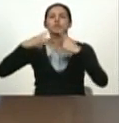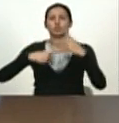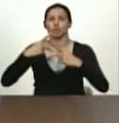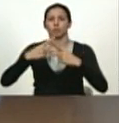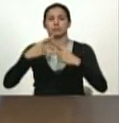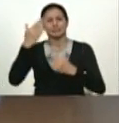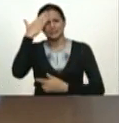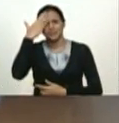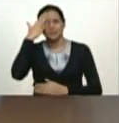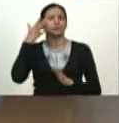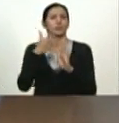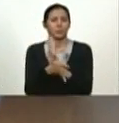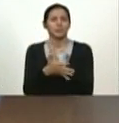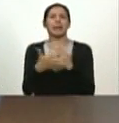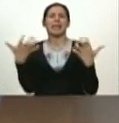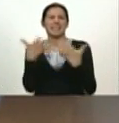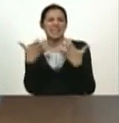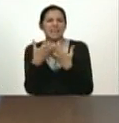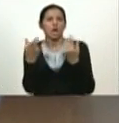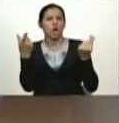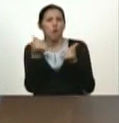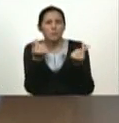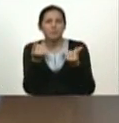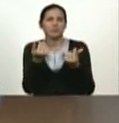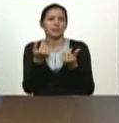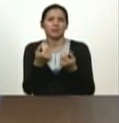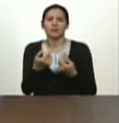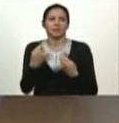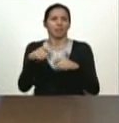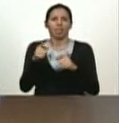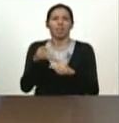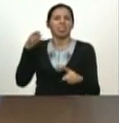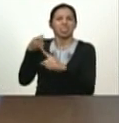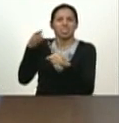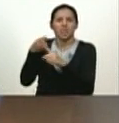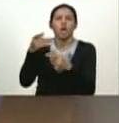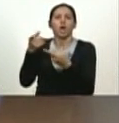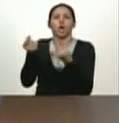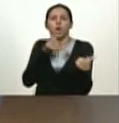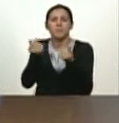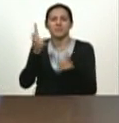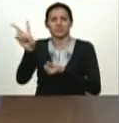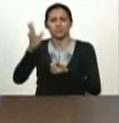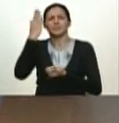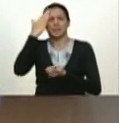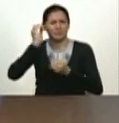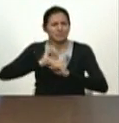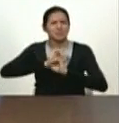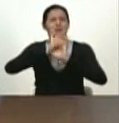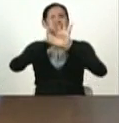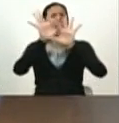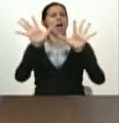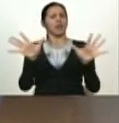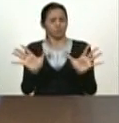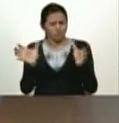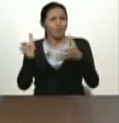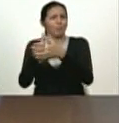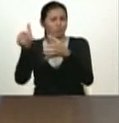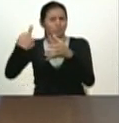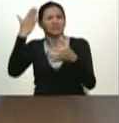sido la guerra económica, con una visión clara del agotamiento del modelo rentista, con una visión muy clara